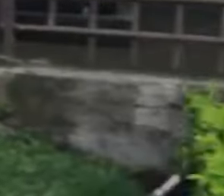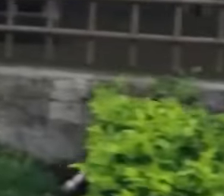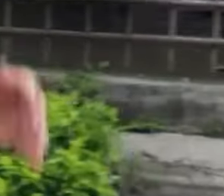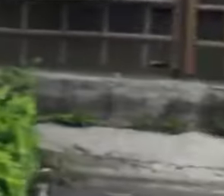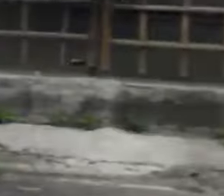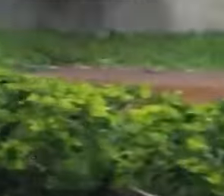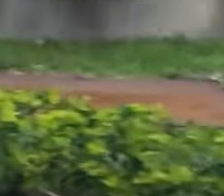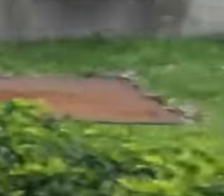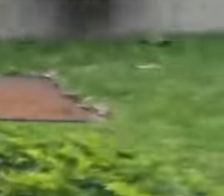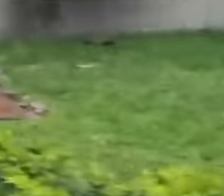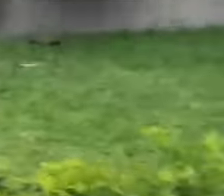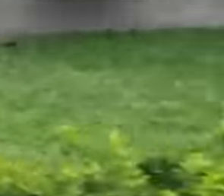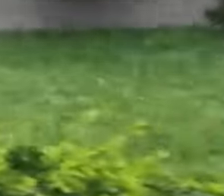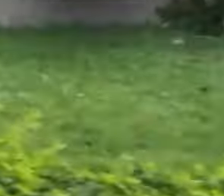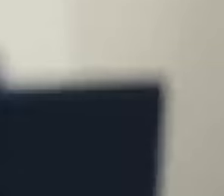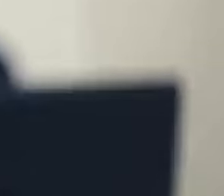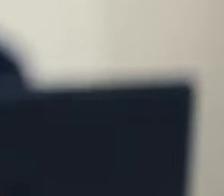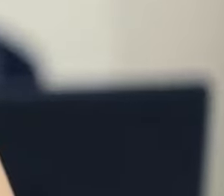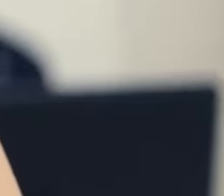Qué rica.